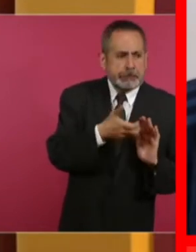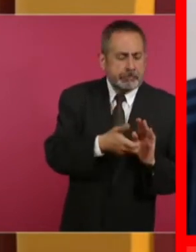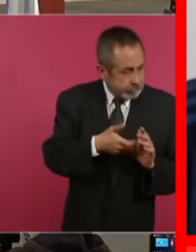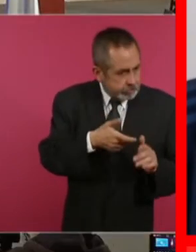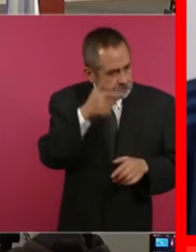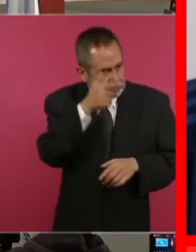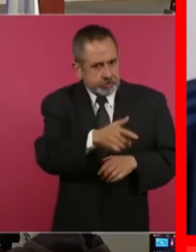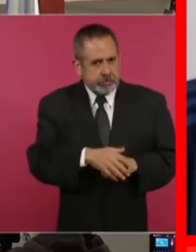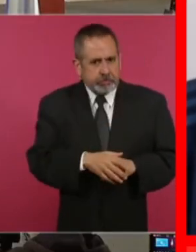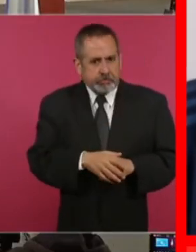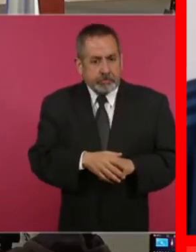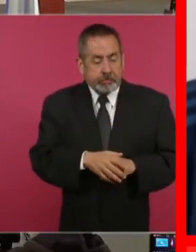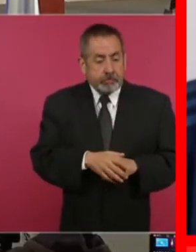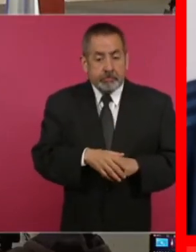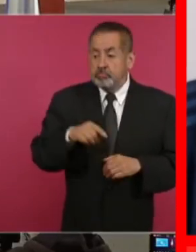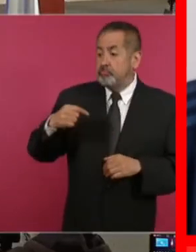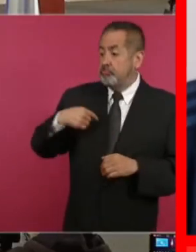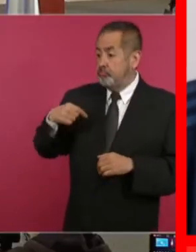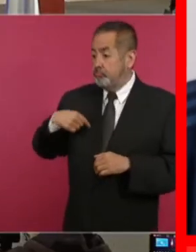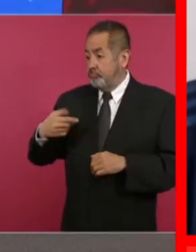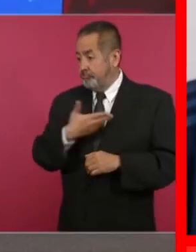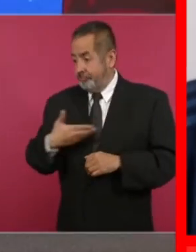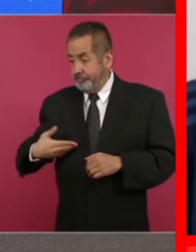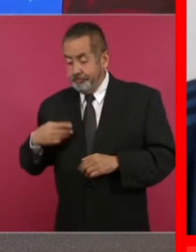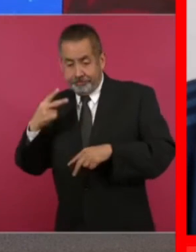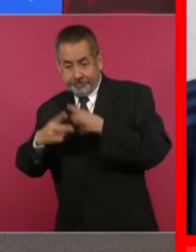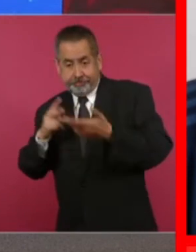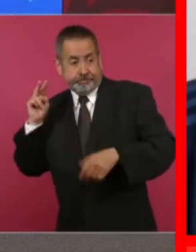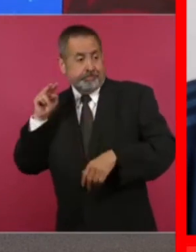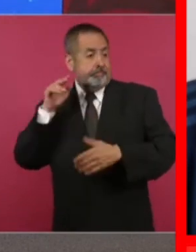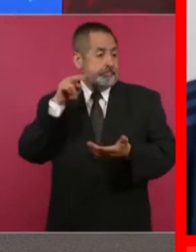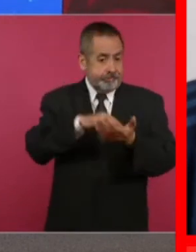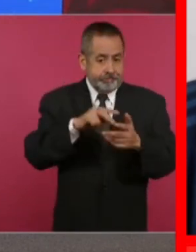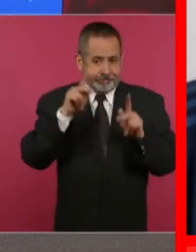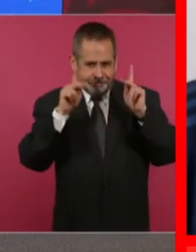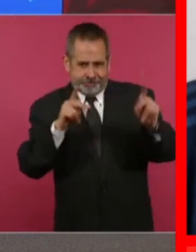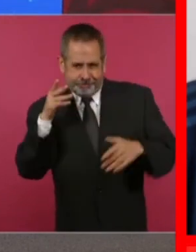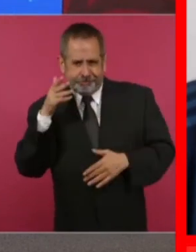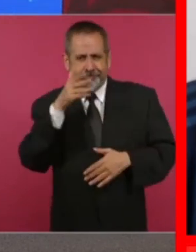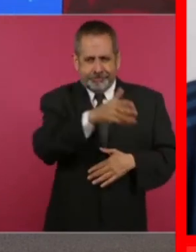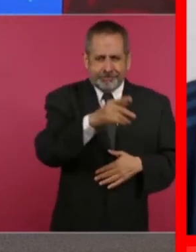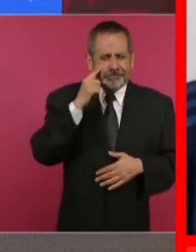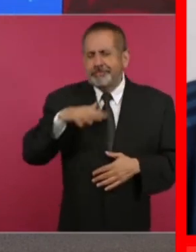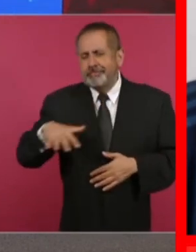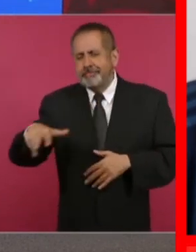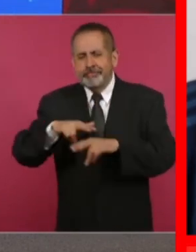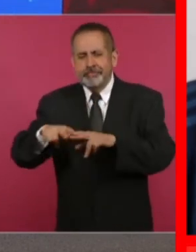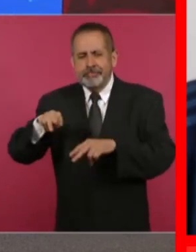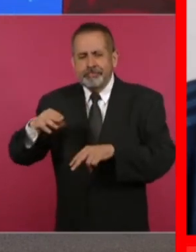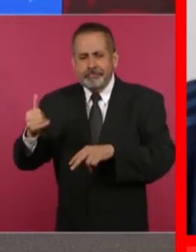y que se paraban nada más cuando yo iba para allá. Como iba yo a la supervisión del Tren Maya,